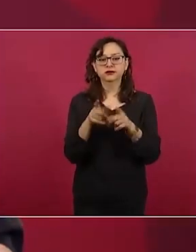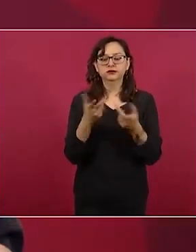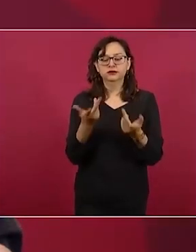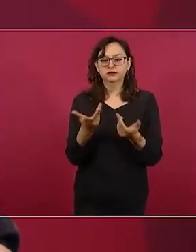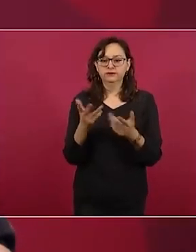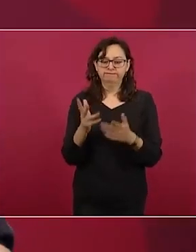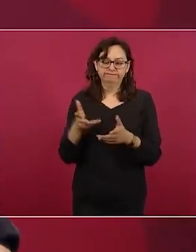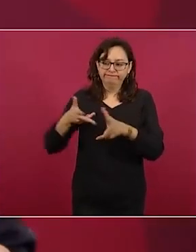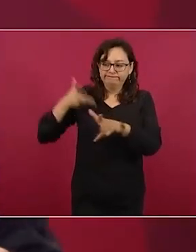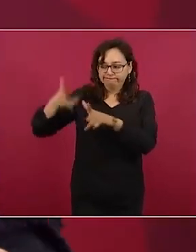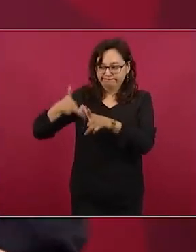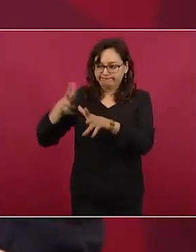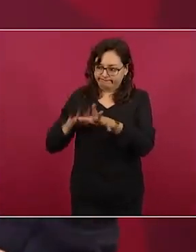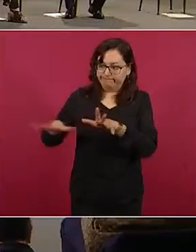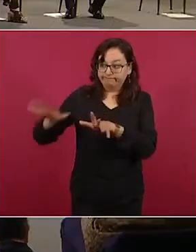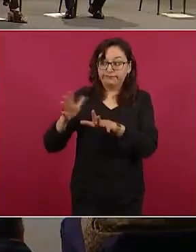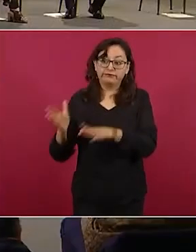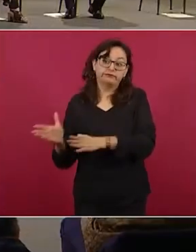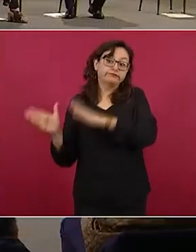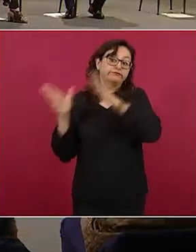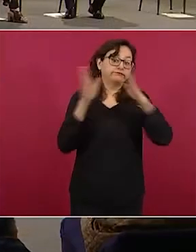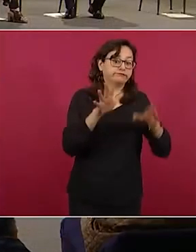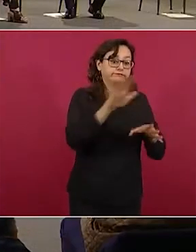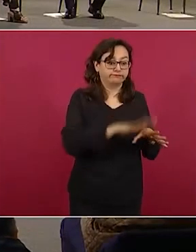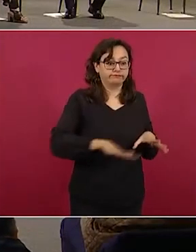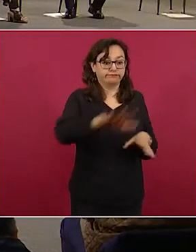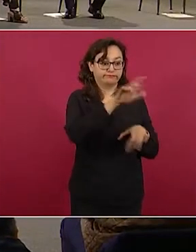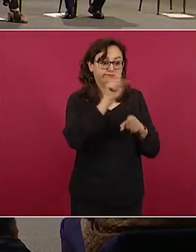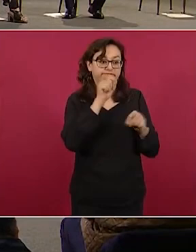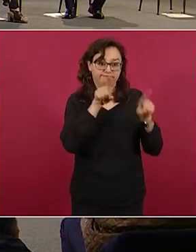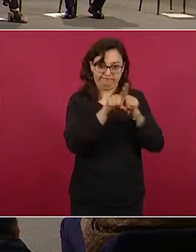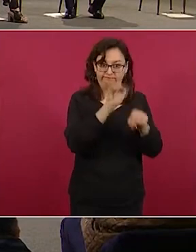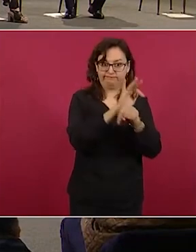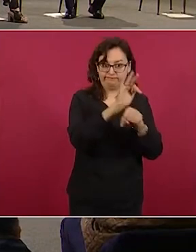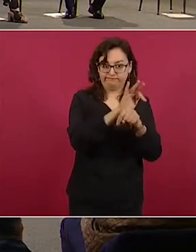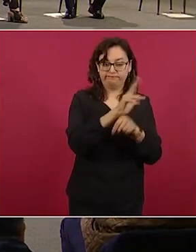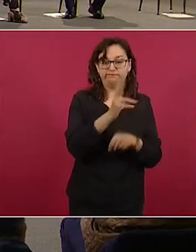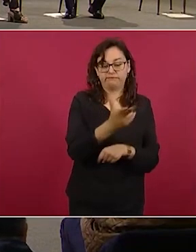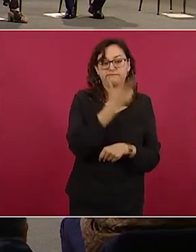mención el presidente. Señor presidente, vengo a presentar